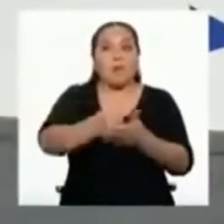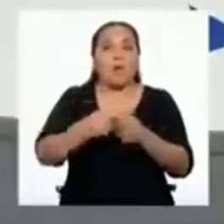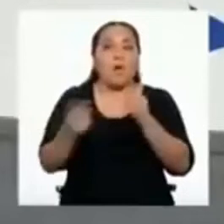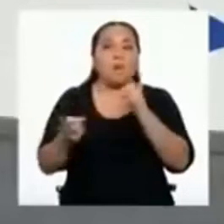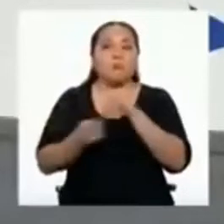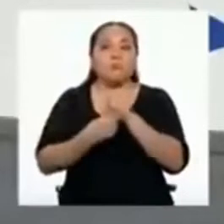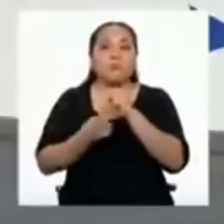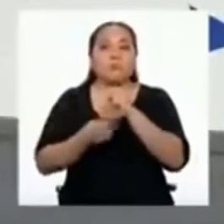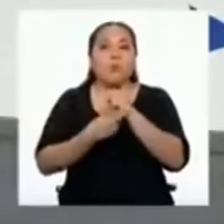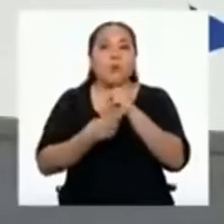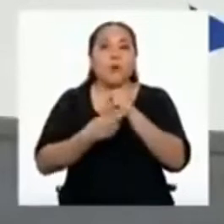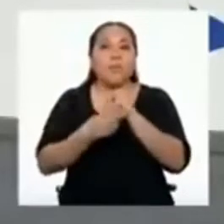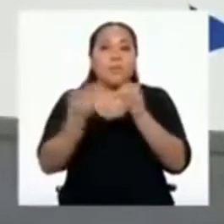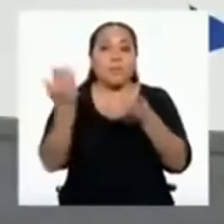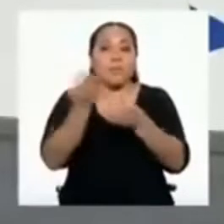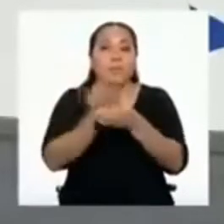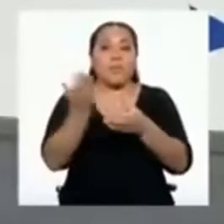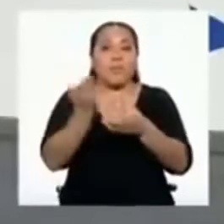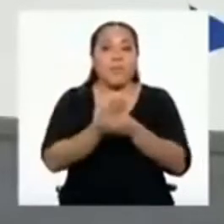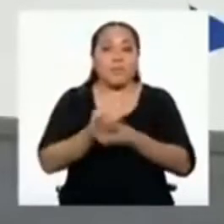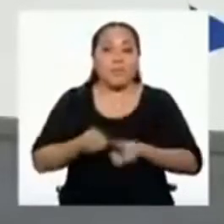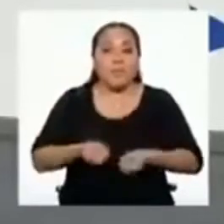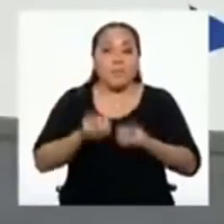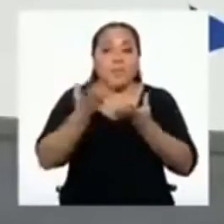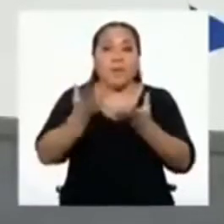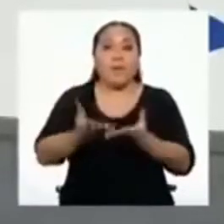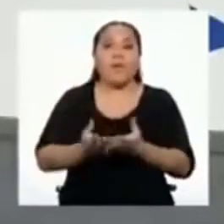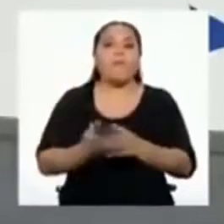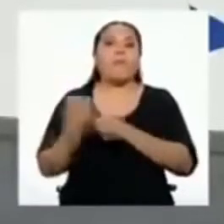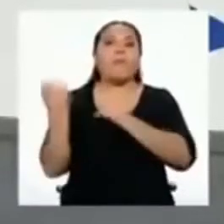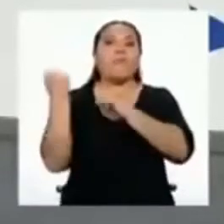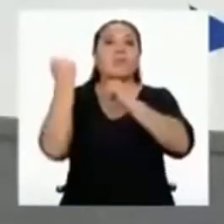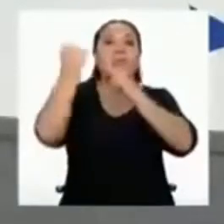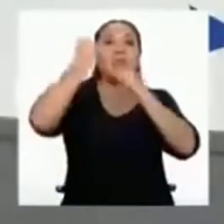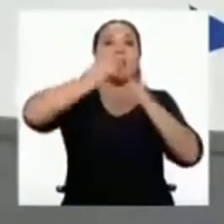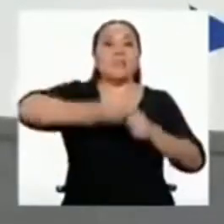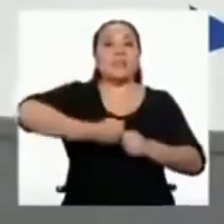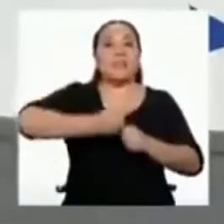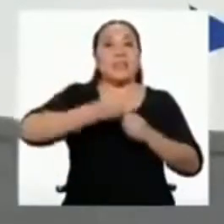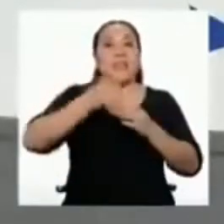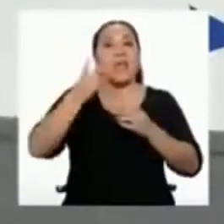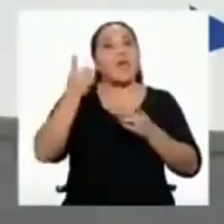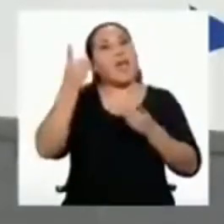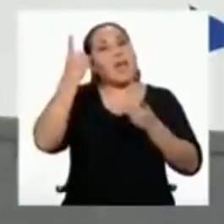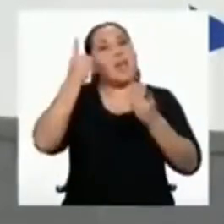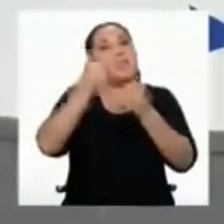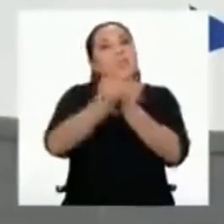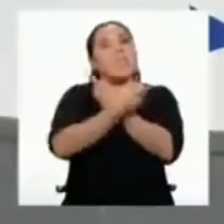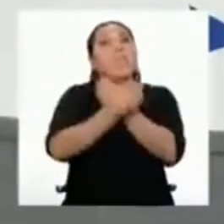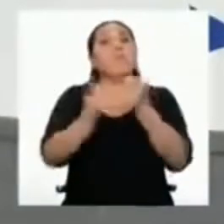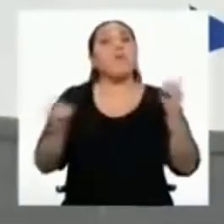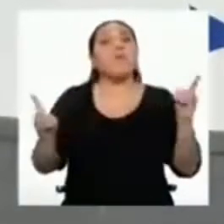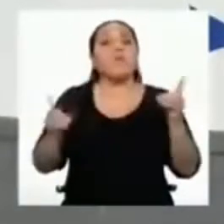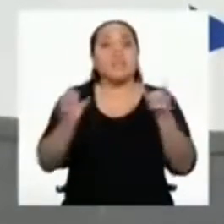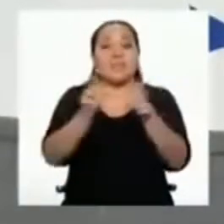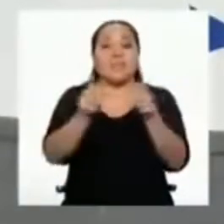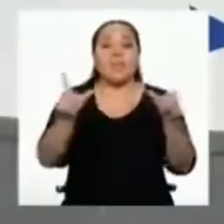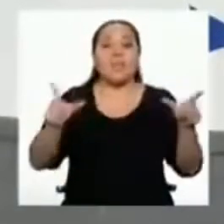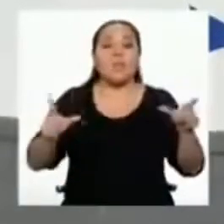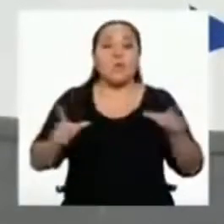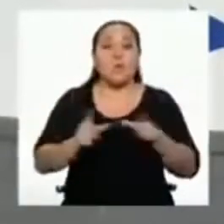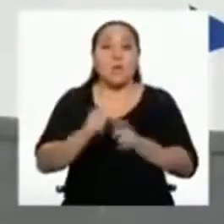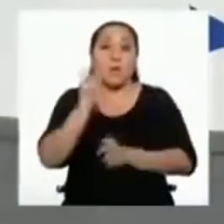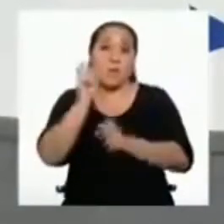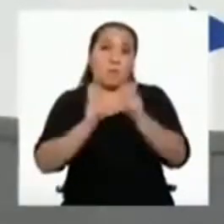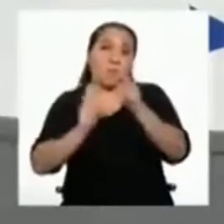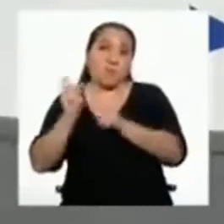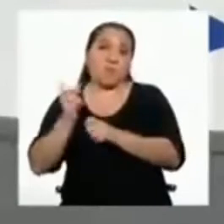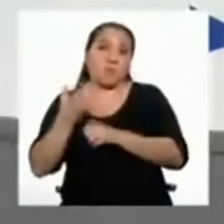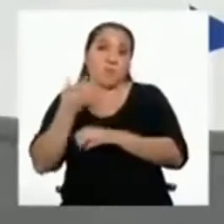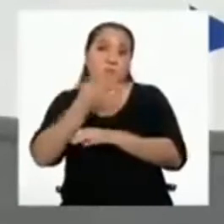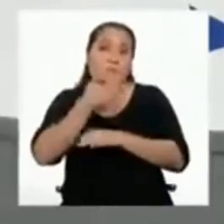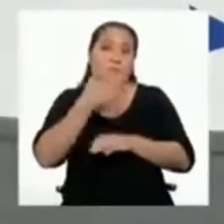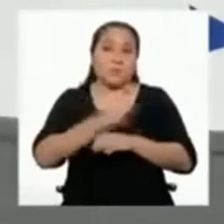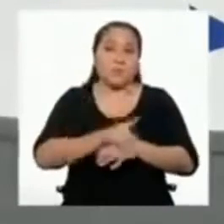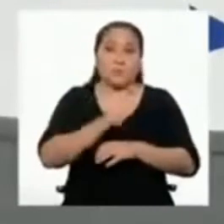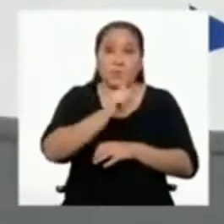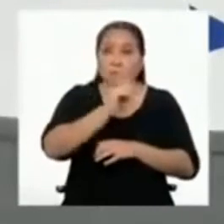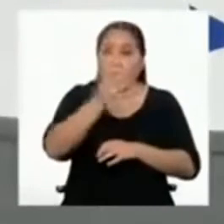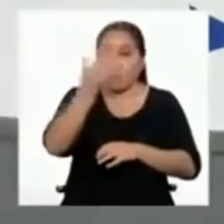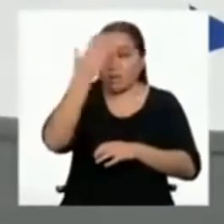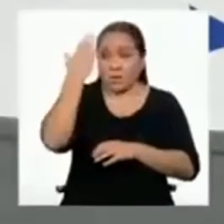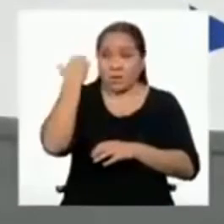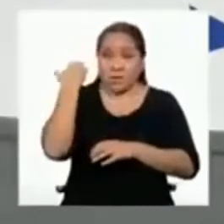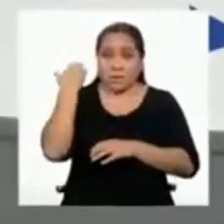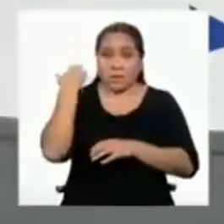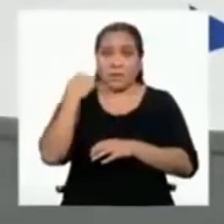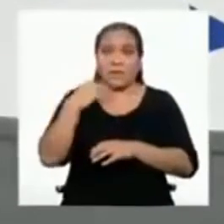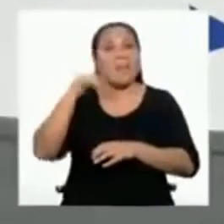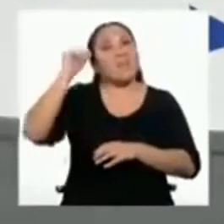presentarás tus propuestas para fortalecer la democracia en los espacios públicos. Si no lo hiciste antes, recuerda tomar nota y no olvidarte